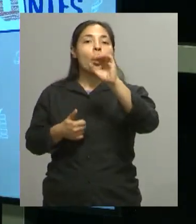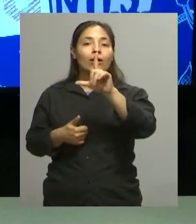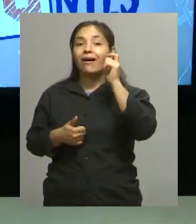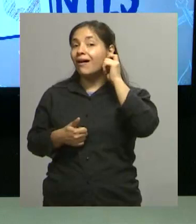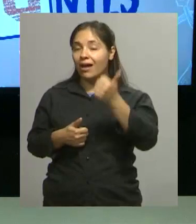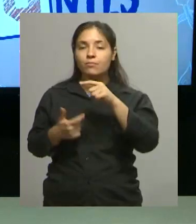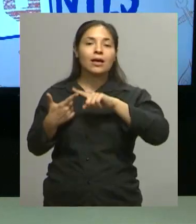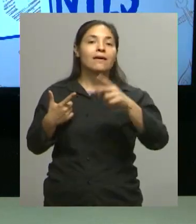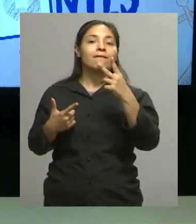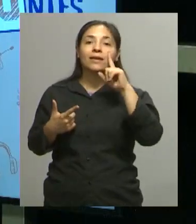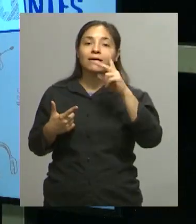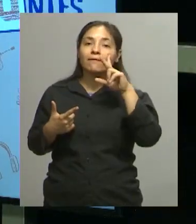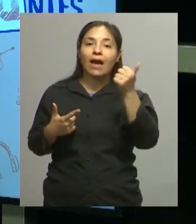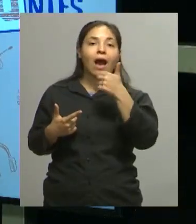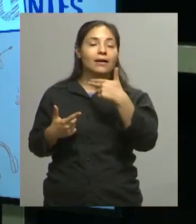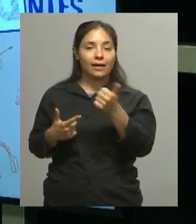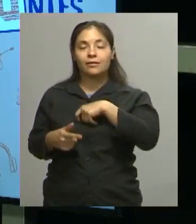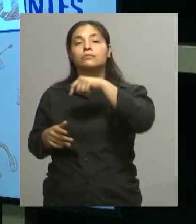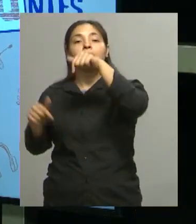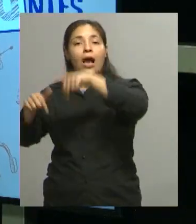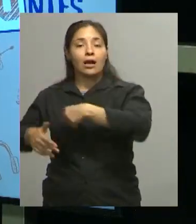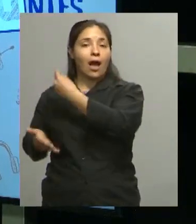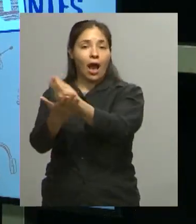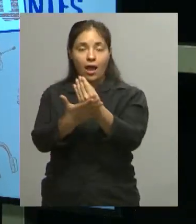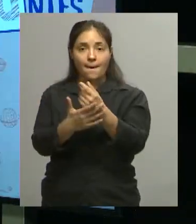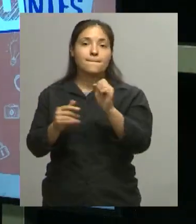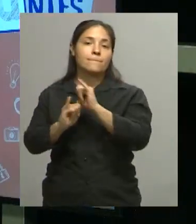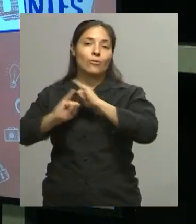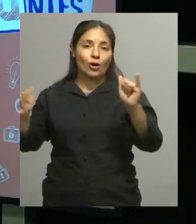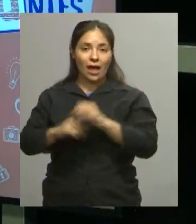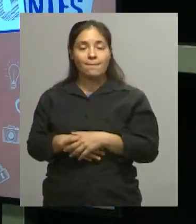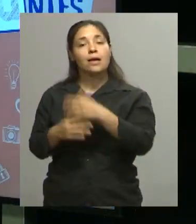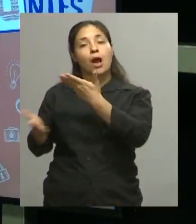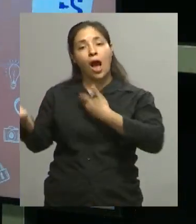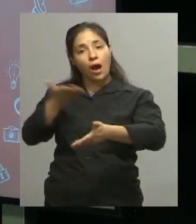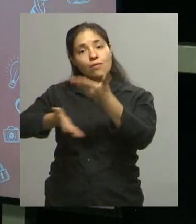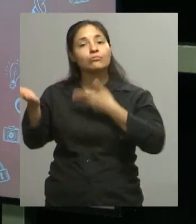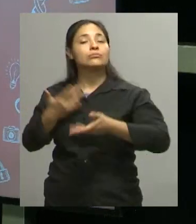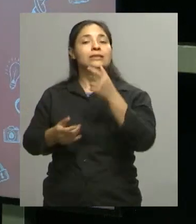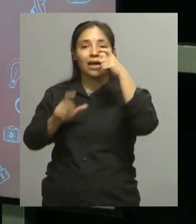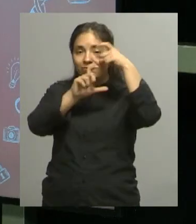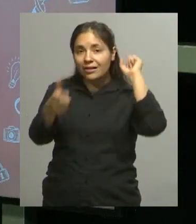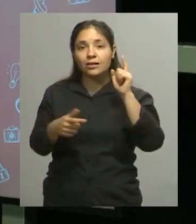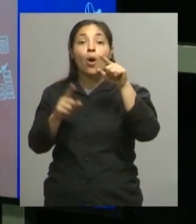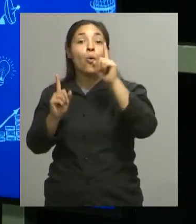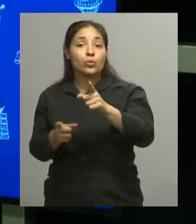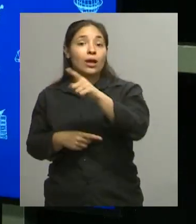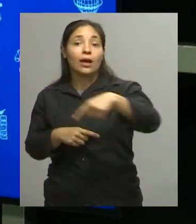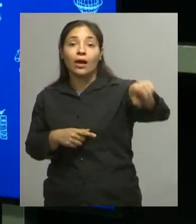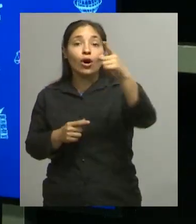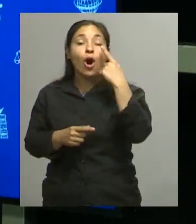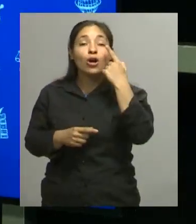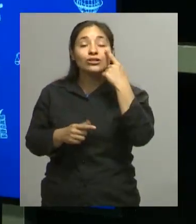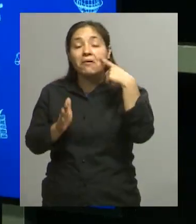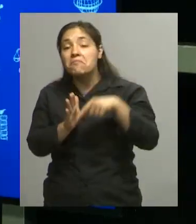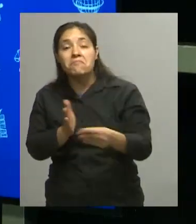Viviana Paredes Aquí en Apuntes Nos han dado el gustito De venir a compartir esta experiencia Y a ustedes invitarlos a conocer Un poquito